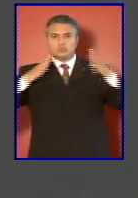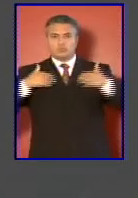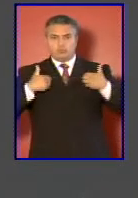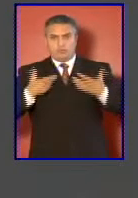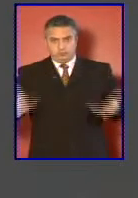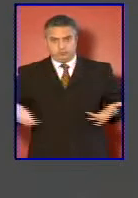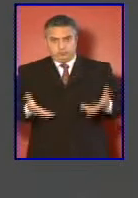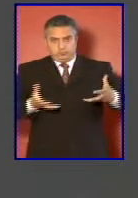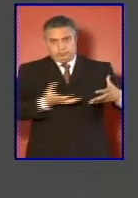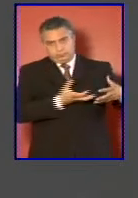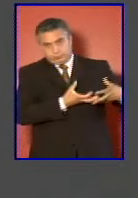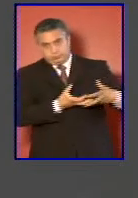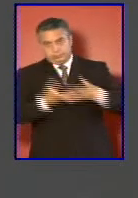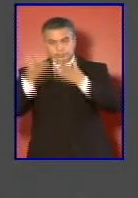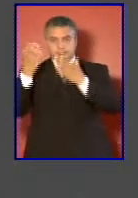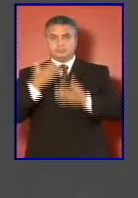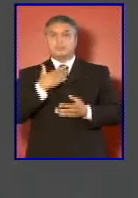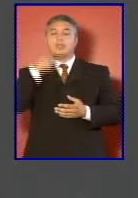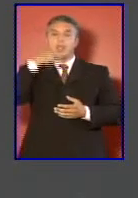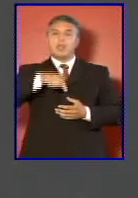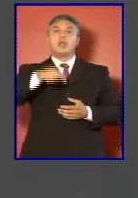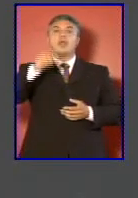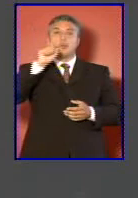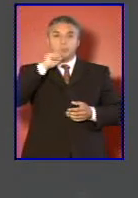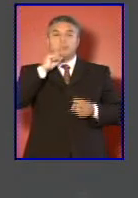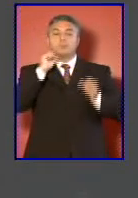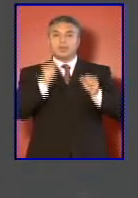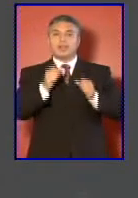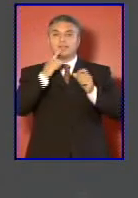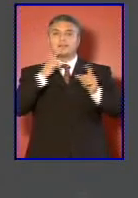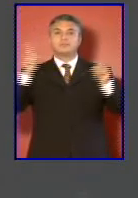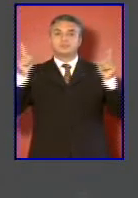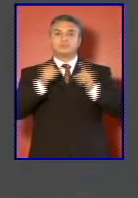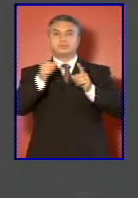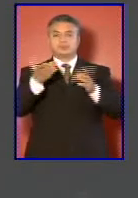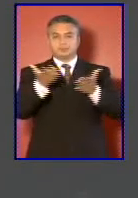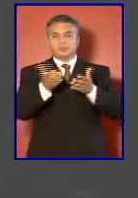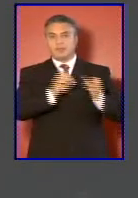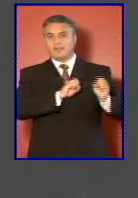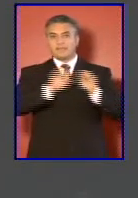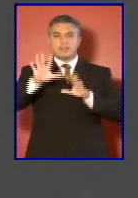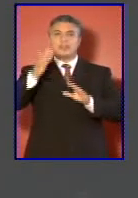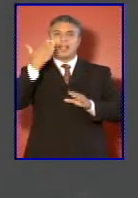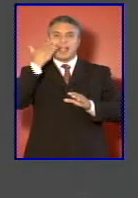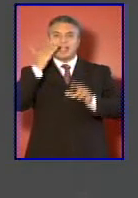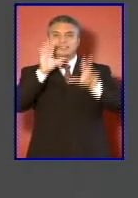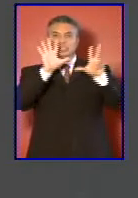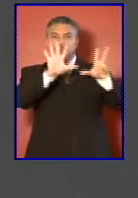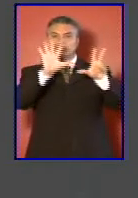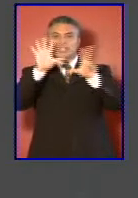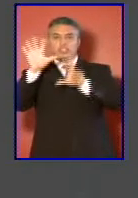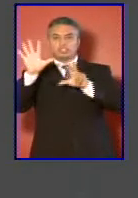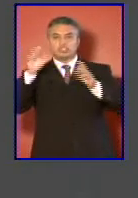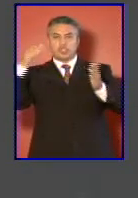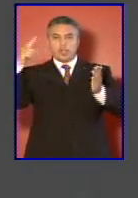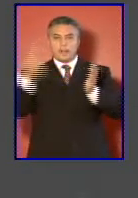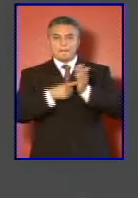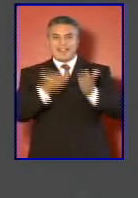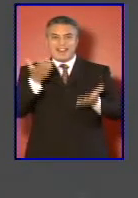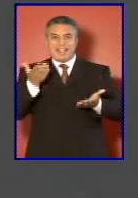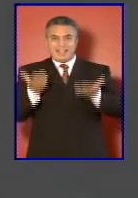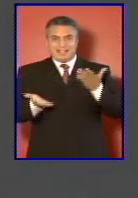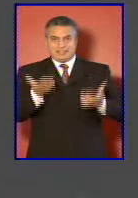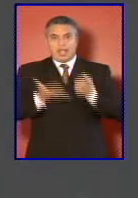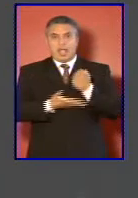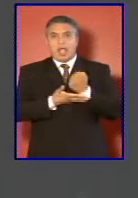fuerzas. Esto se puede sintetizar en el envío de casi 88 toneladas de ayuda humanitaria,